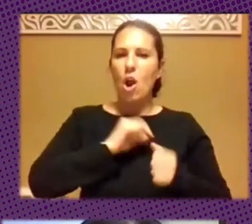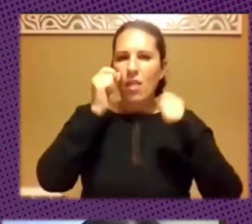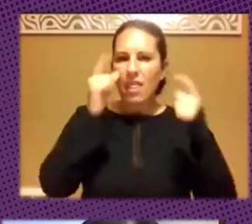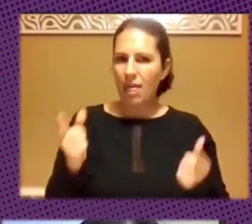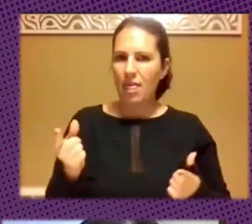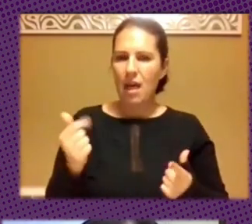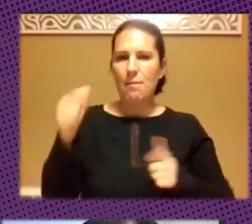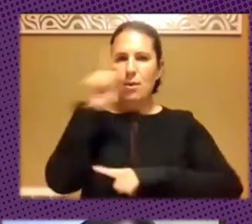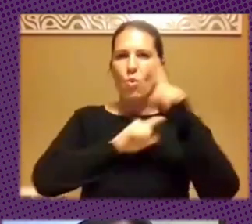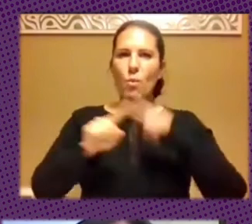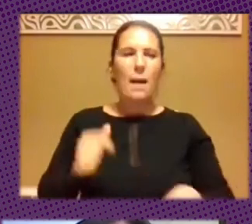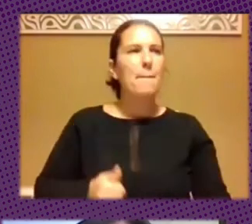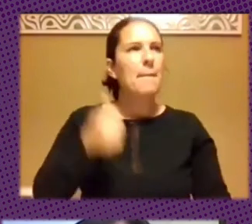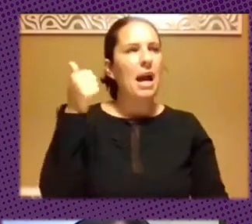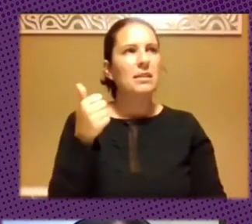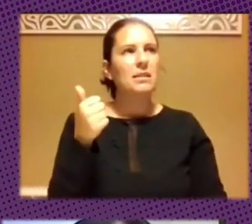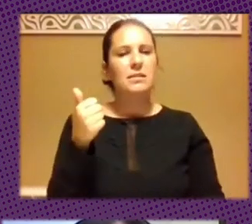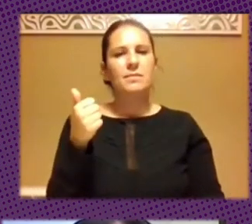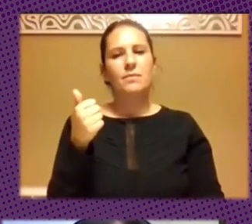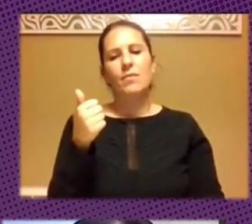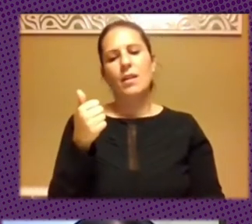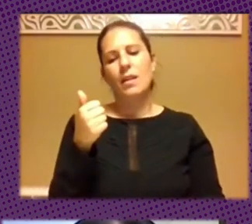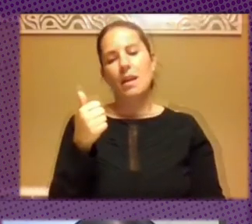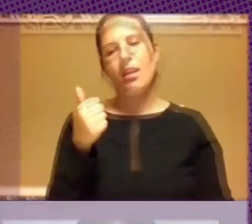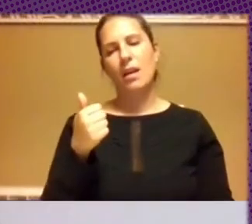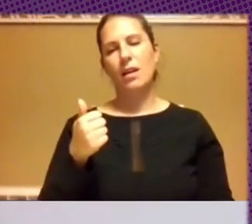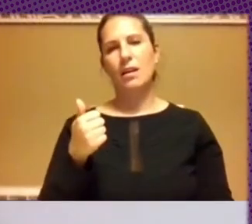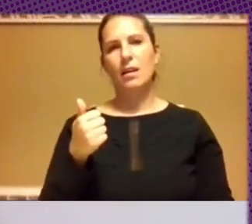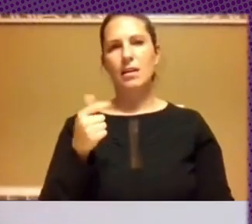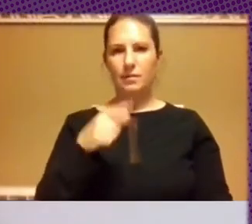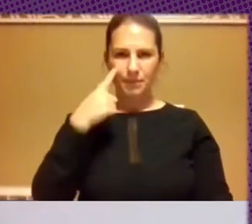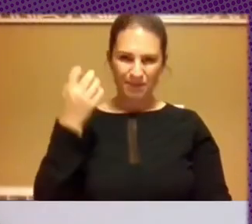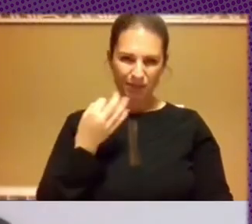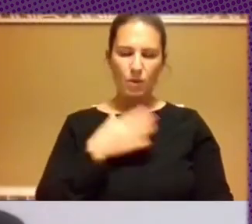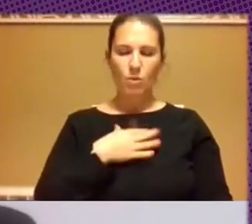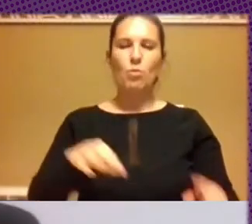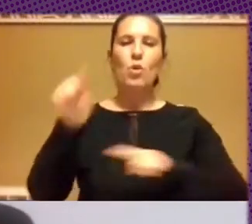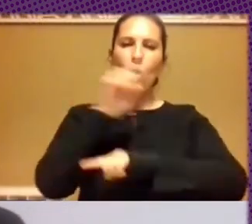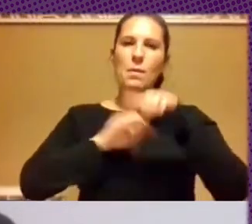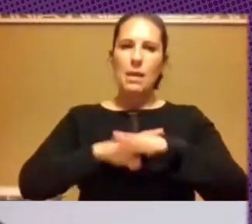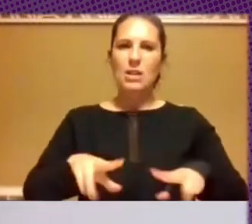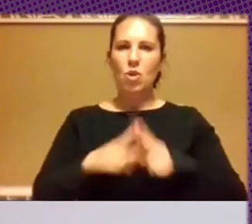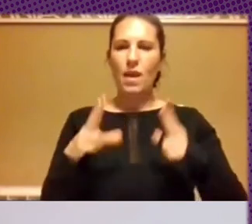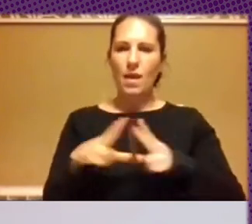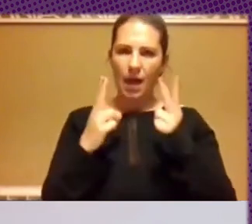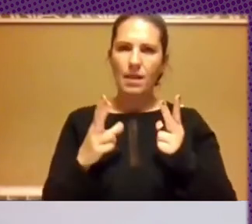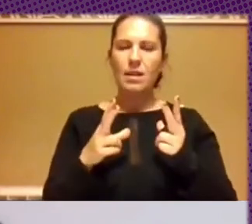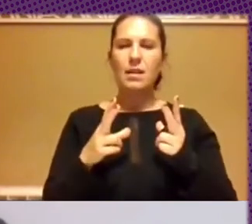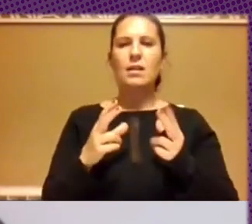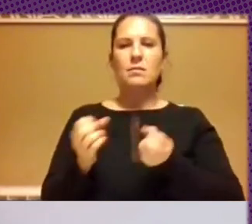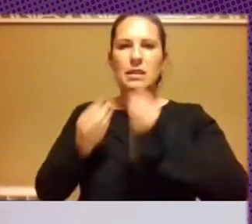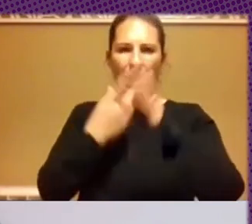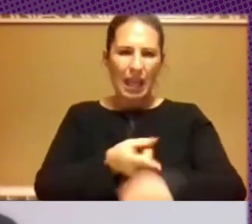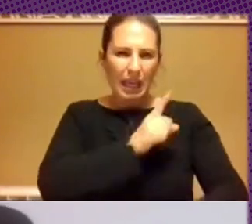y preocupando más de de de bueno esto realmente puede ser un problema para para la sociedad la radicalización de de los mensajes el